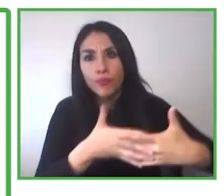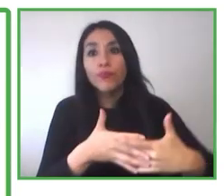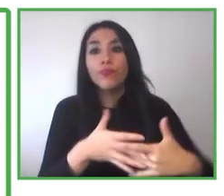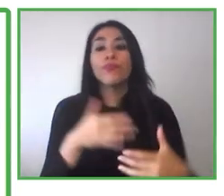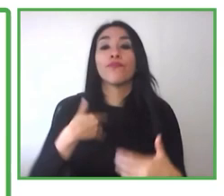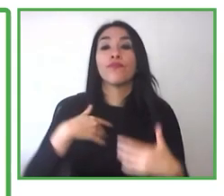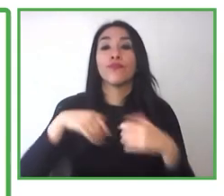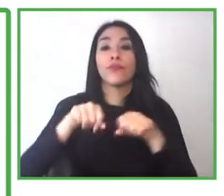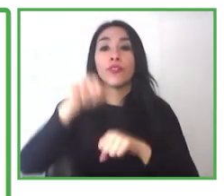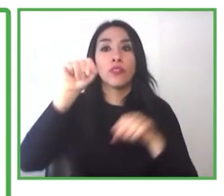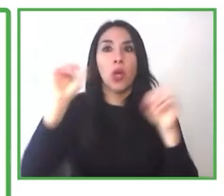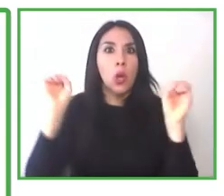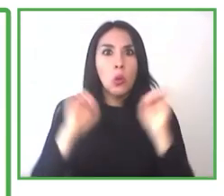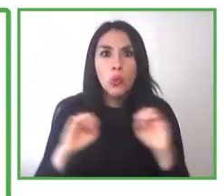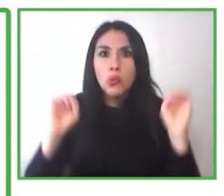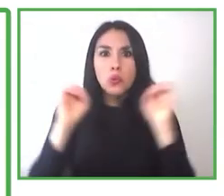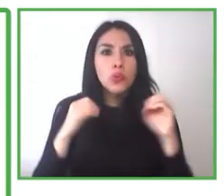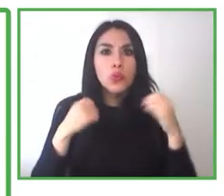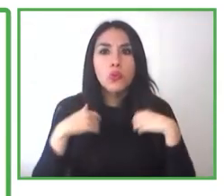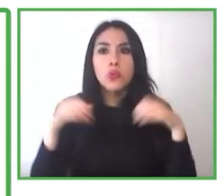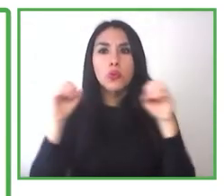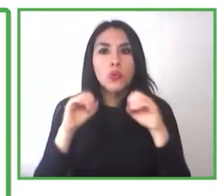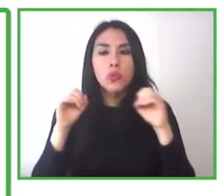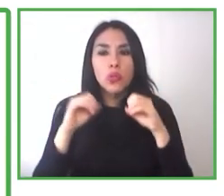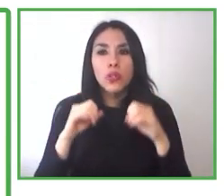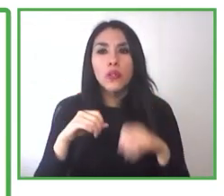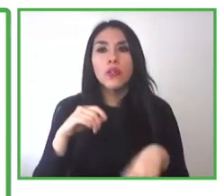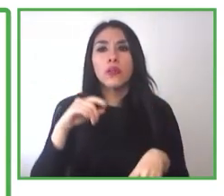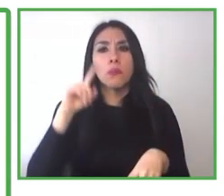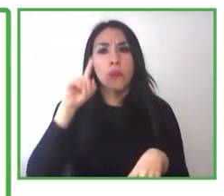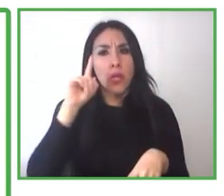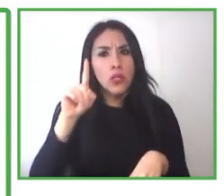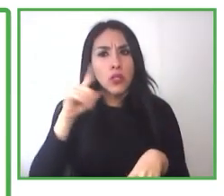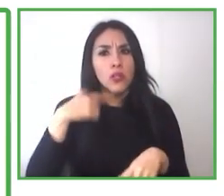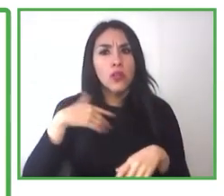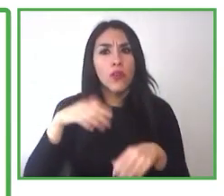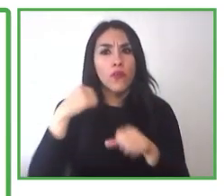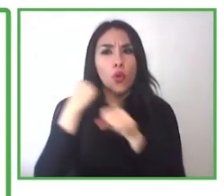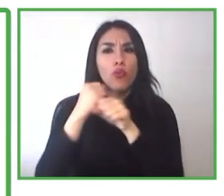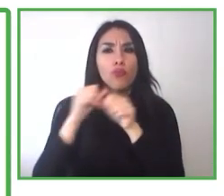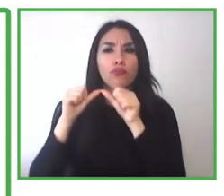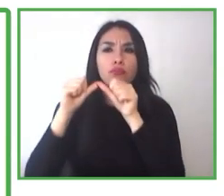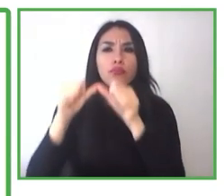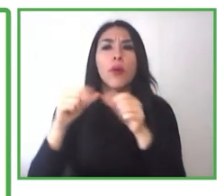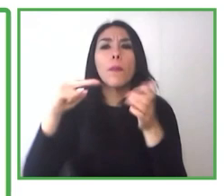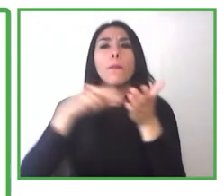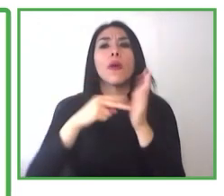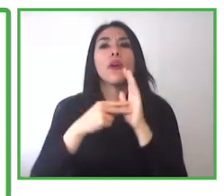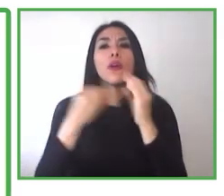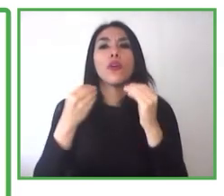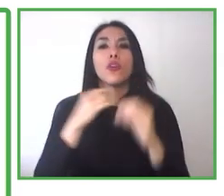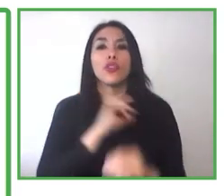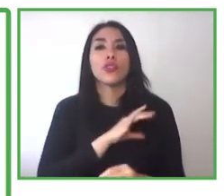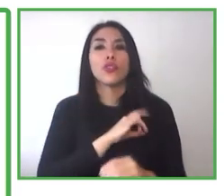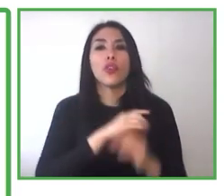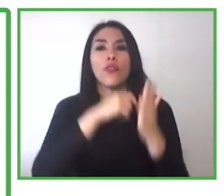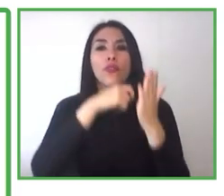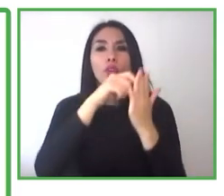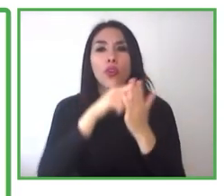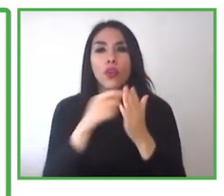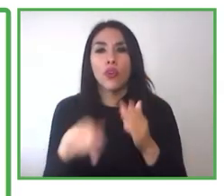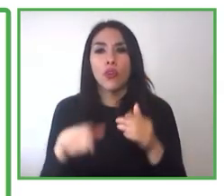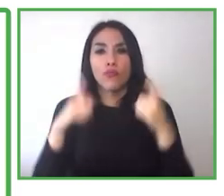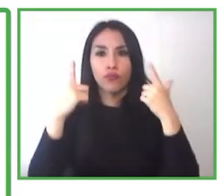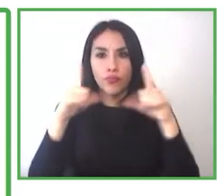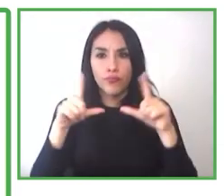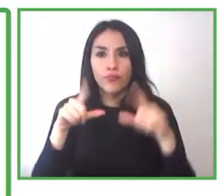internacionalmente se conoce como la formación no formal. Pero ¿qué hemos hecho? ¿Y cómo se desarrolla ese